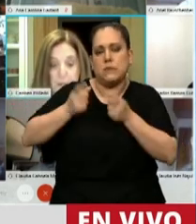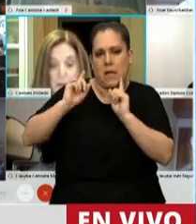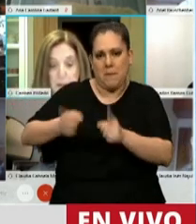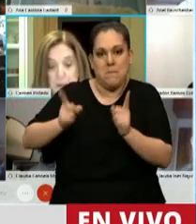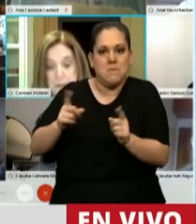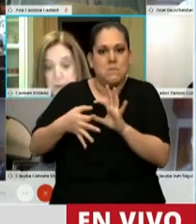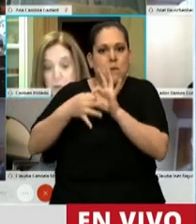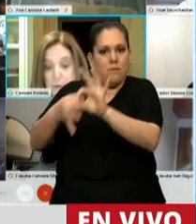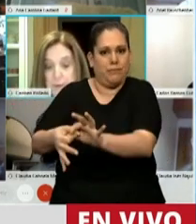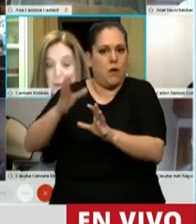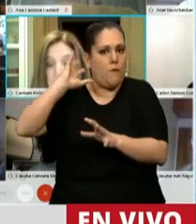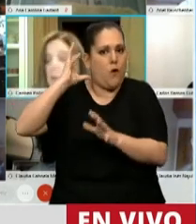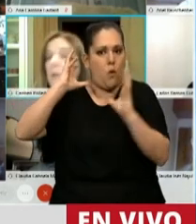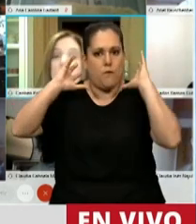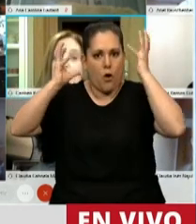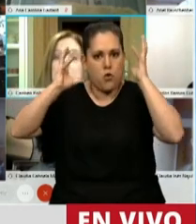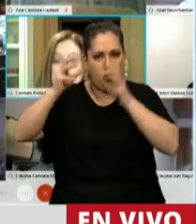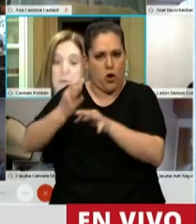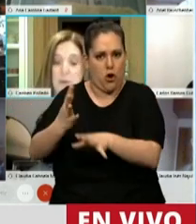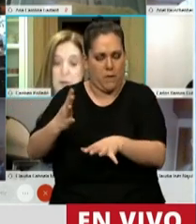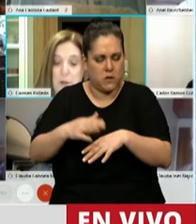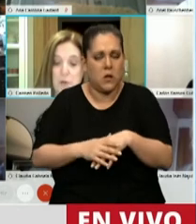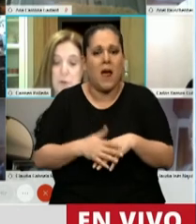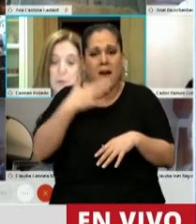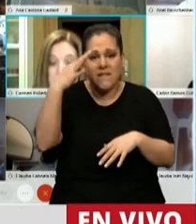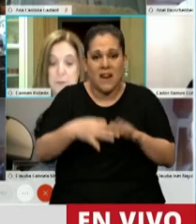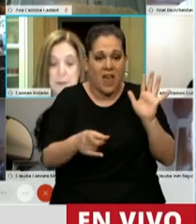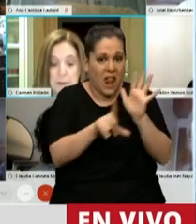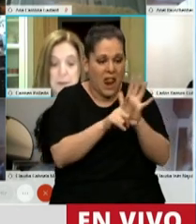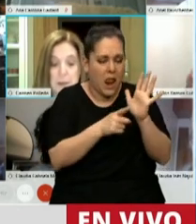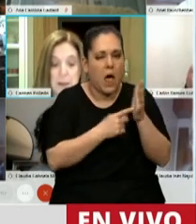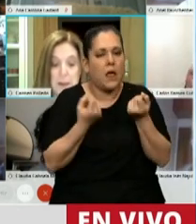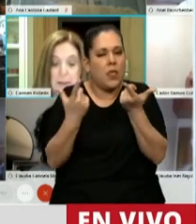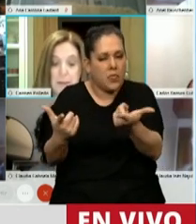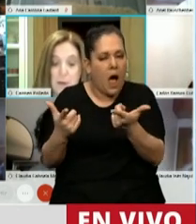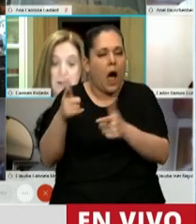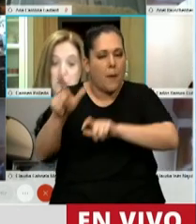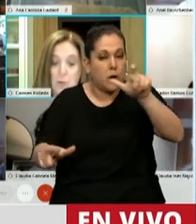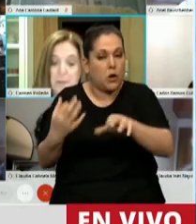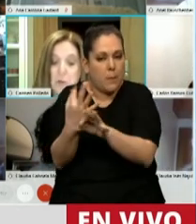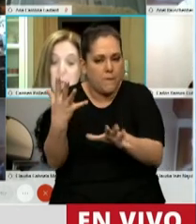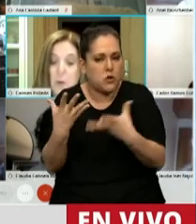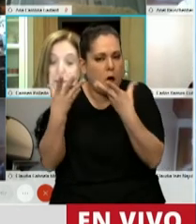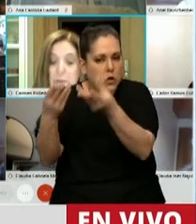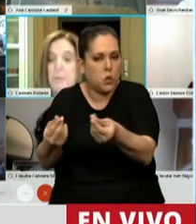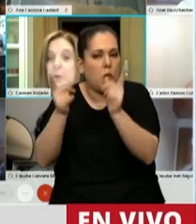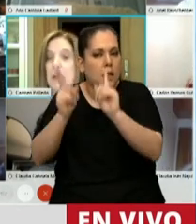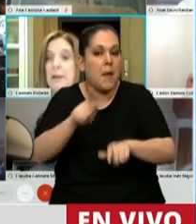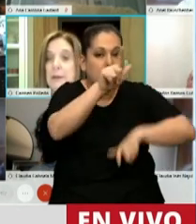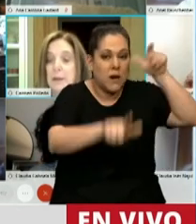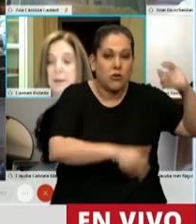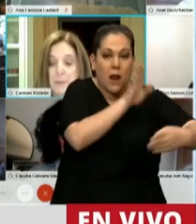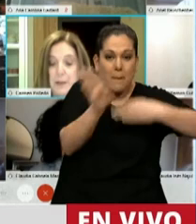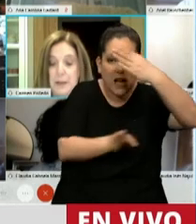sector. Sin dudas, esta ley será muy bien recibida por ellos y por sus pacientes y estaremos dando un paso cualitativo